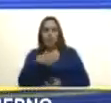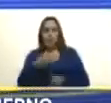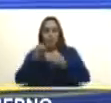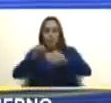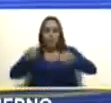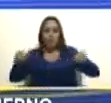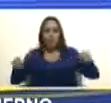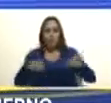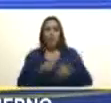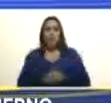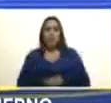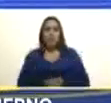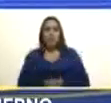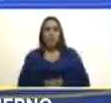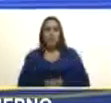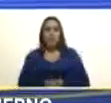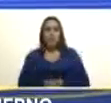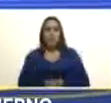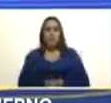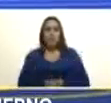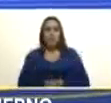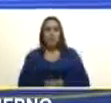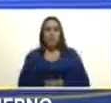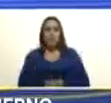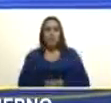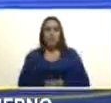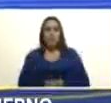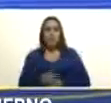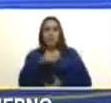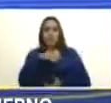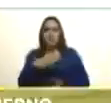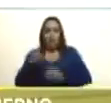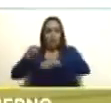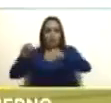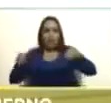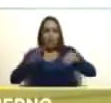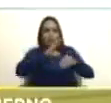al Consejo de Defensa de la Nación